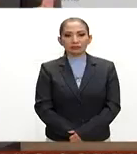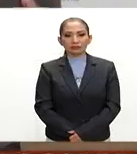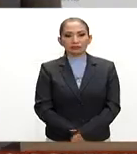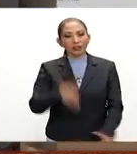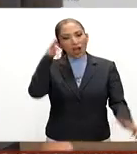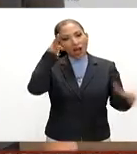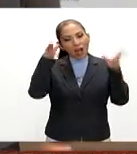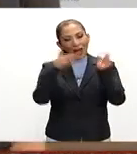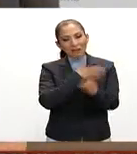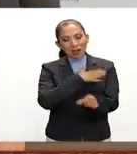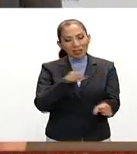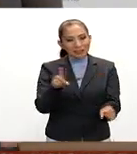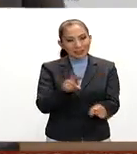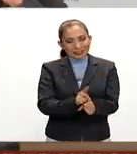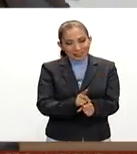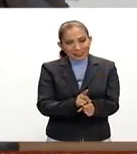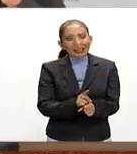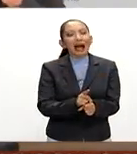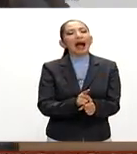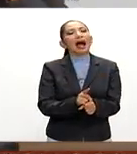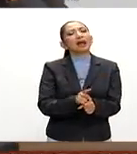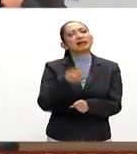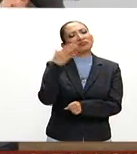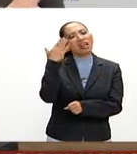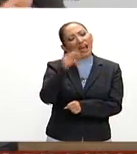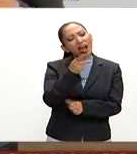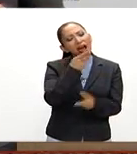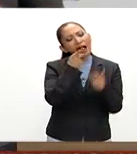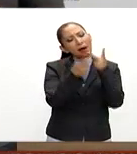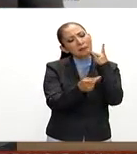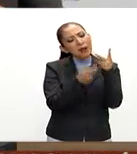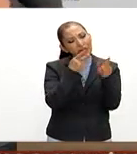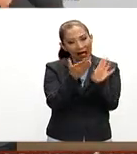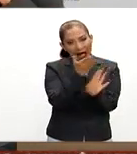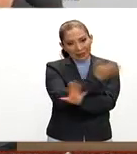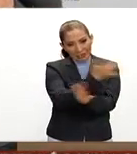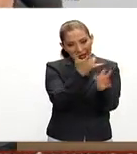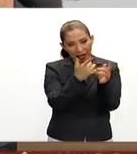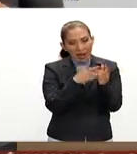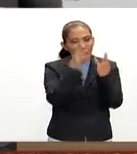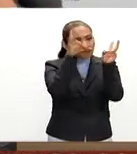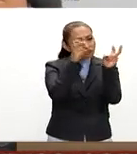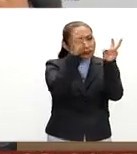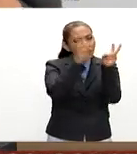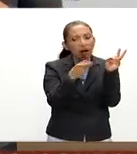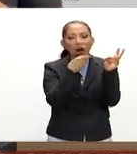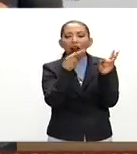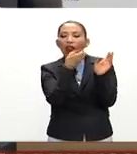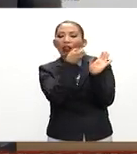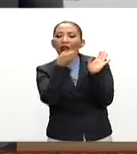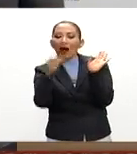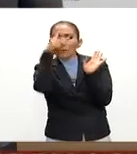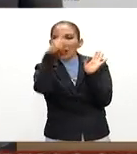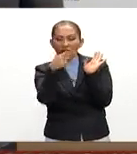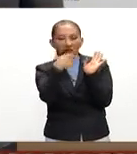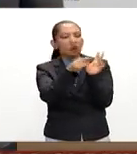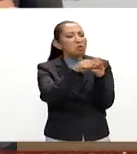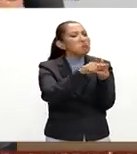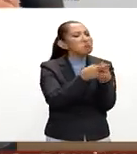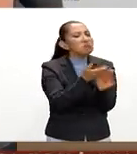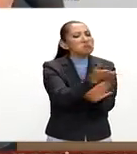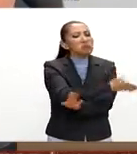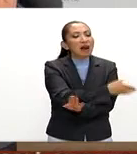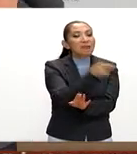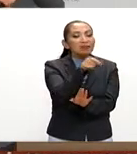hola que tal muy buenos días si bien hemos hablado en entregas anteriores sobre las frases mexicanas y sus orígenes en otras